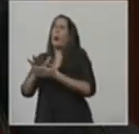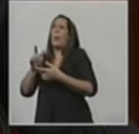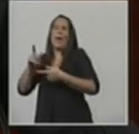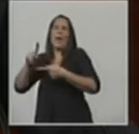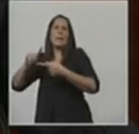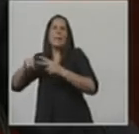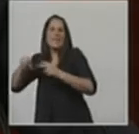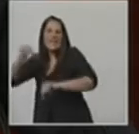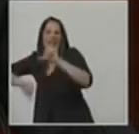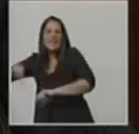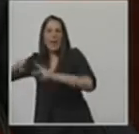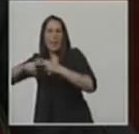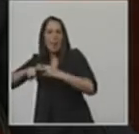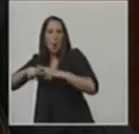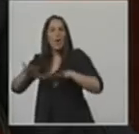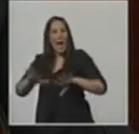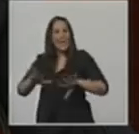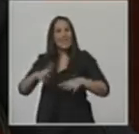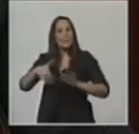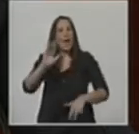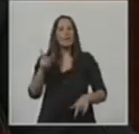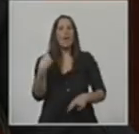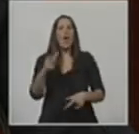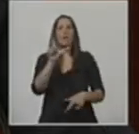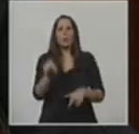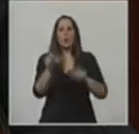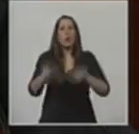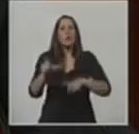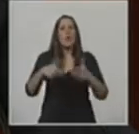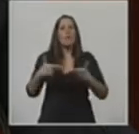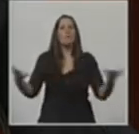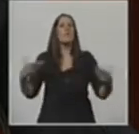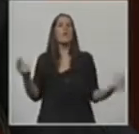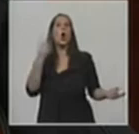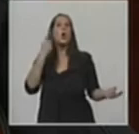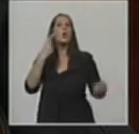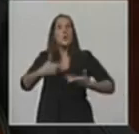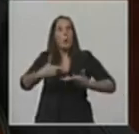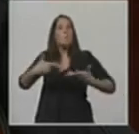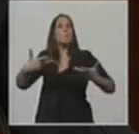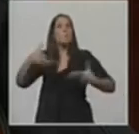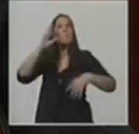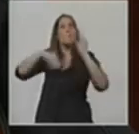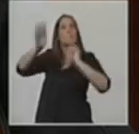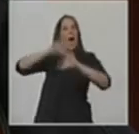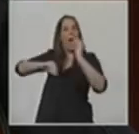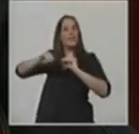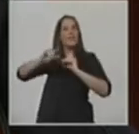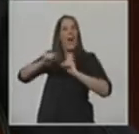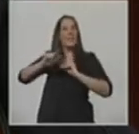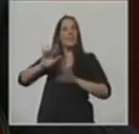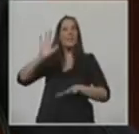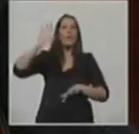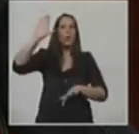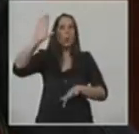acercando más a una sociedad del conocimiento. El futuro de nuestro país pasa por ese valor agregado que